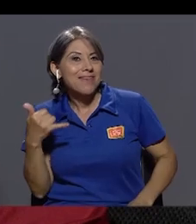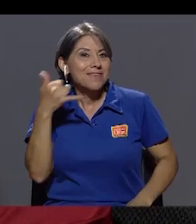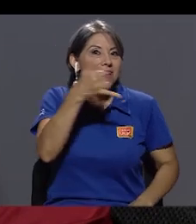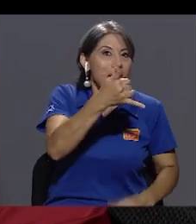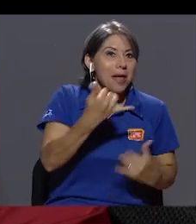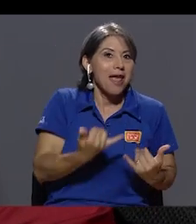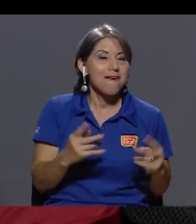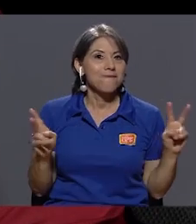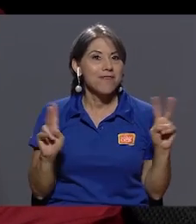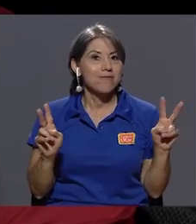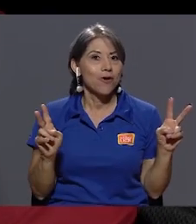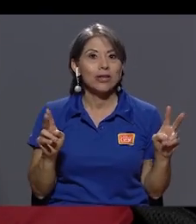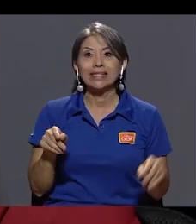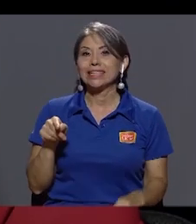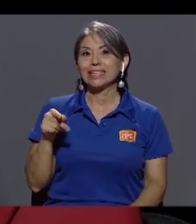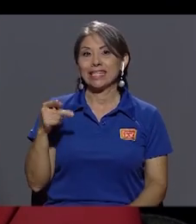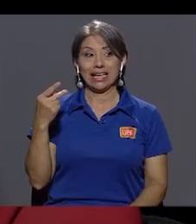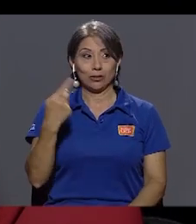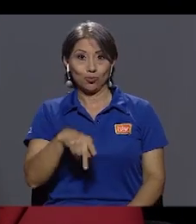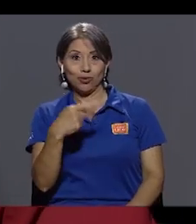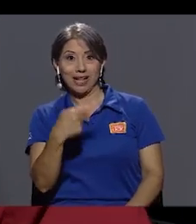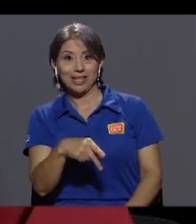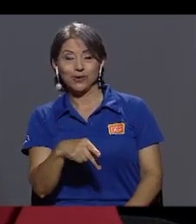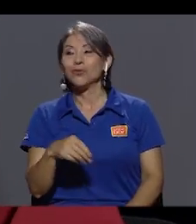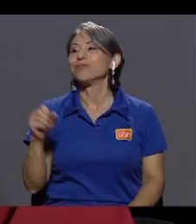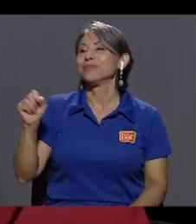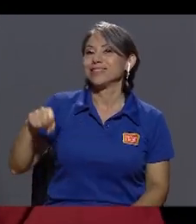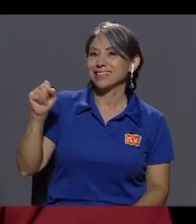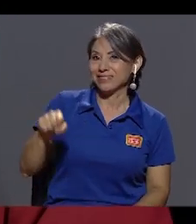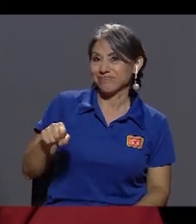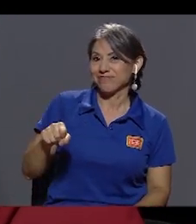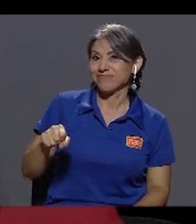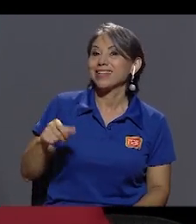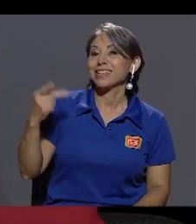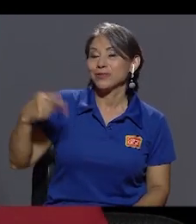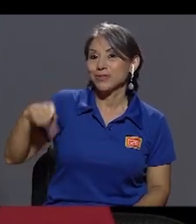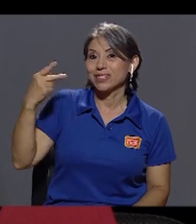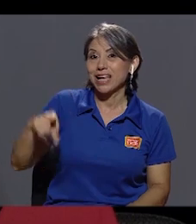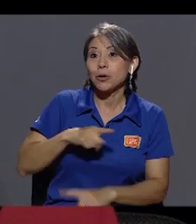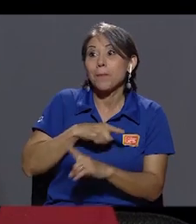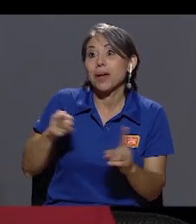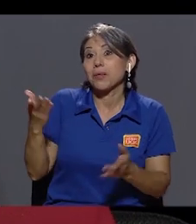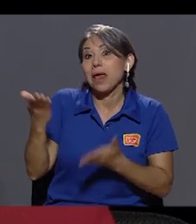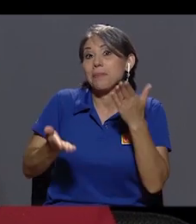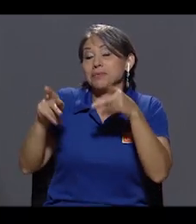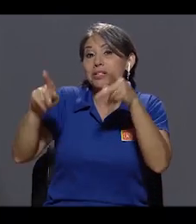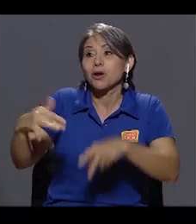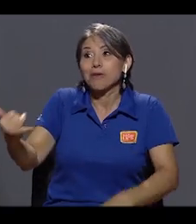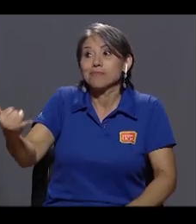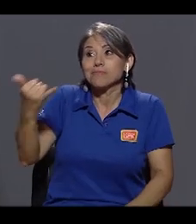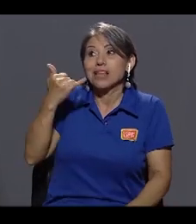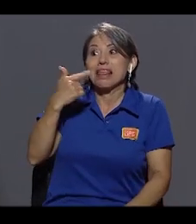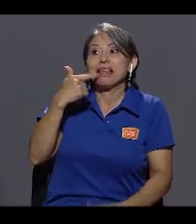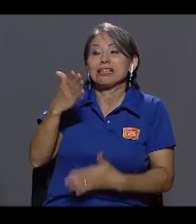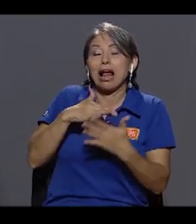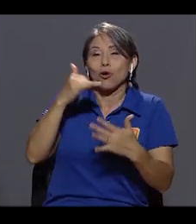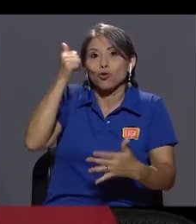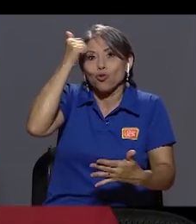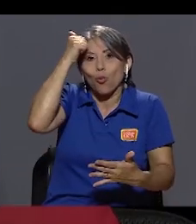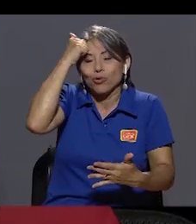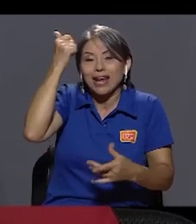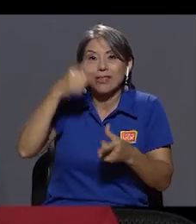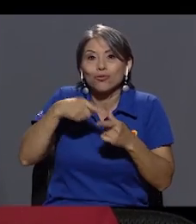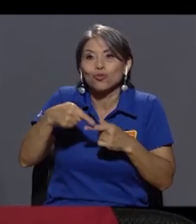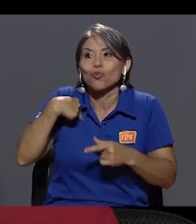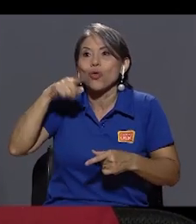riesgo y hay que saber cómo causar una tontera que nos diga un oyente al aire. Y sin censurarlo, sin cortarlo de golpe. Y sin